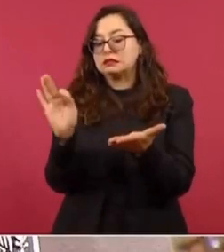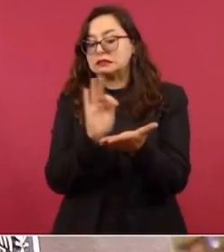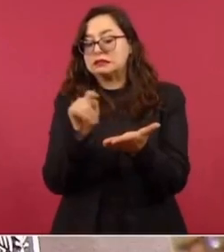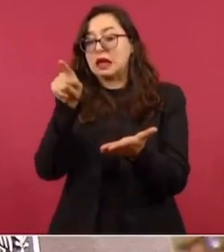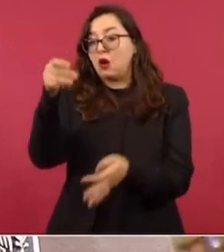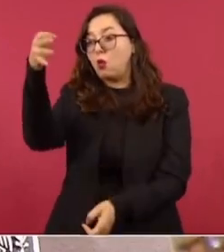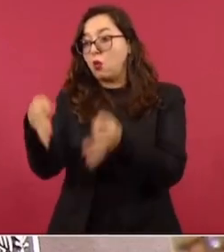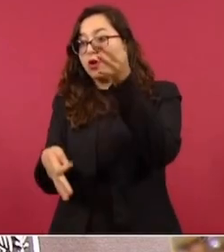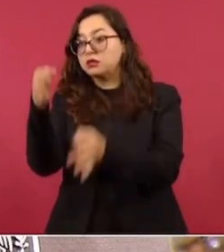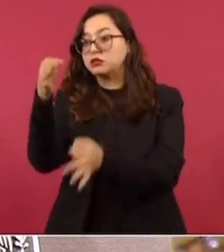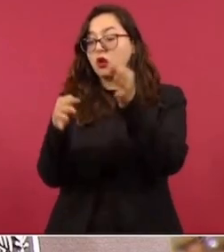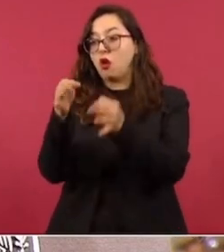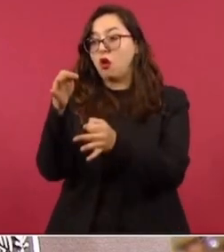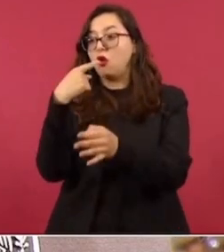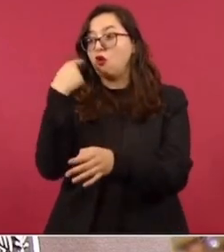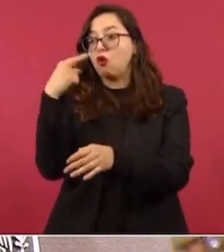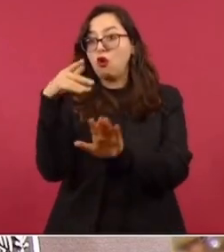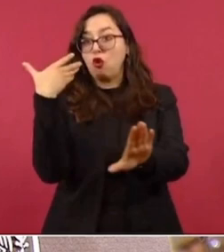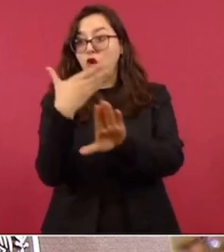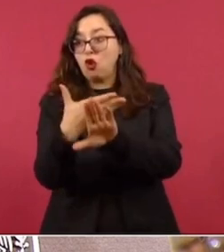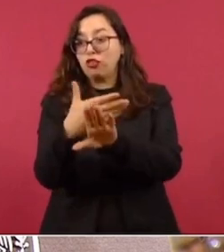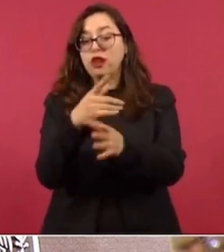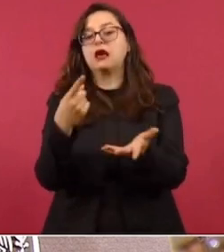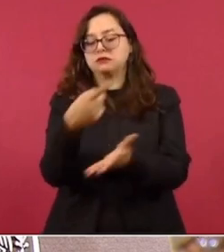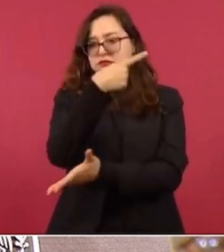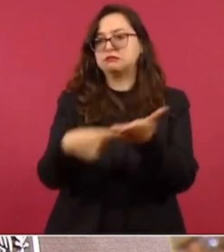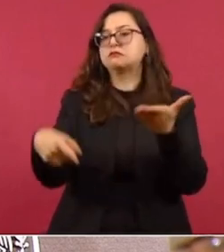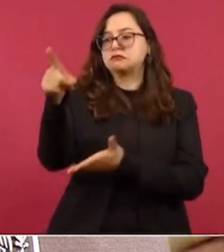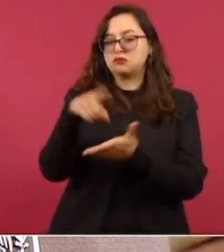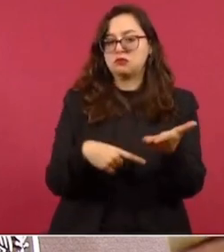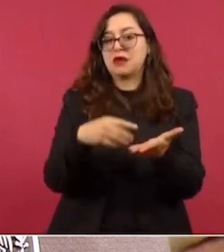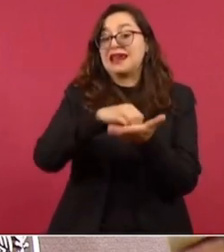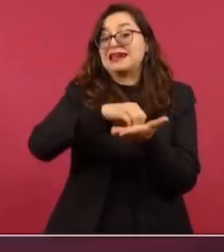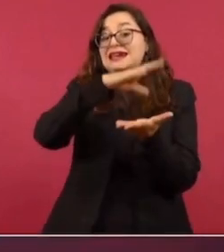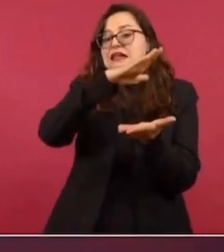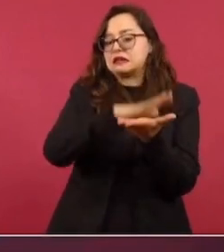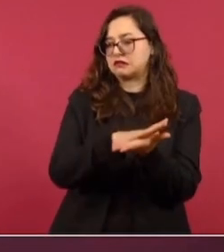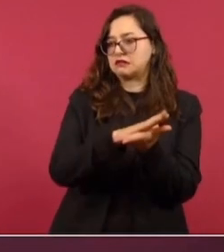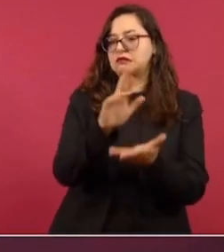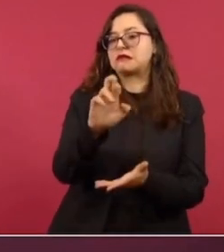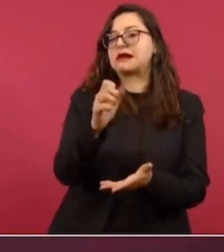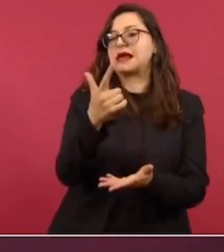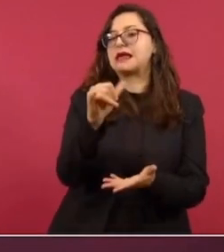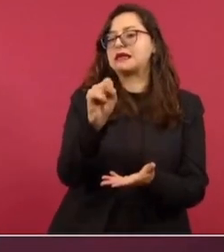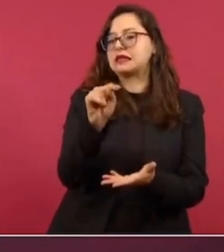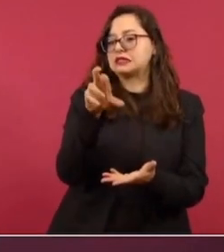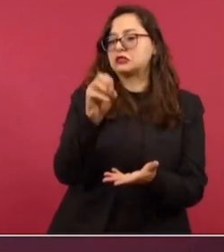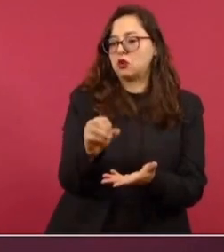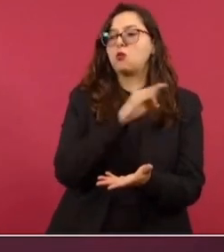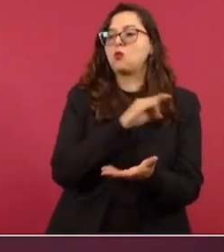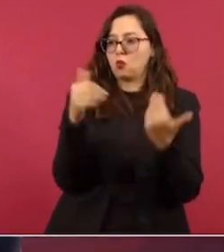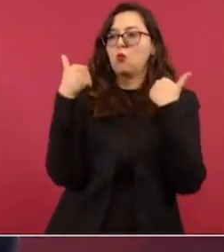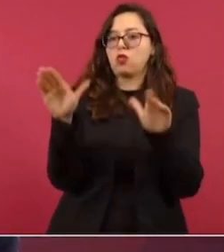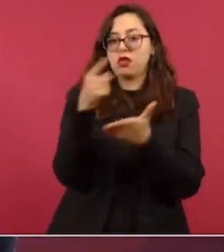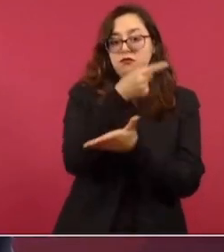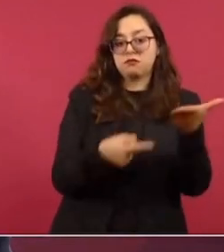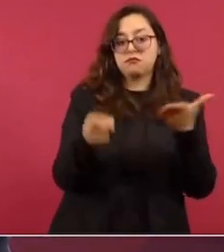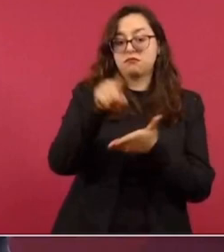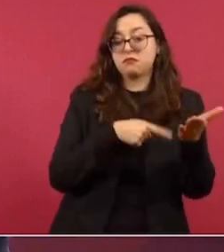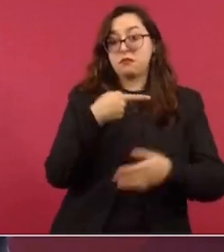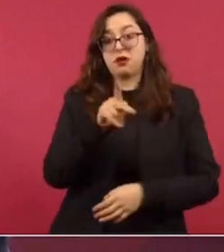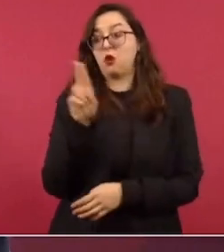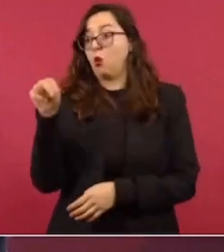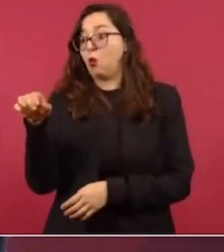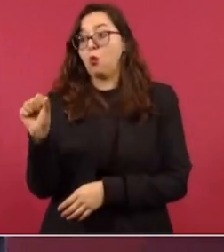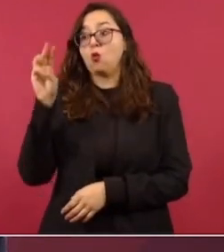inhabilitación, cosa que no ha cumplimentado la Universidad Nacional Autónoma de México. Hay instancias que en este caso deben de